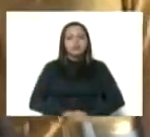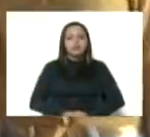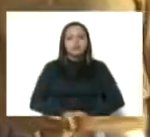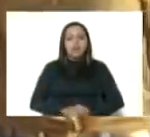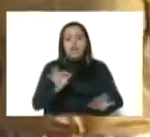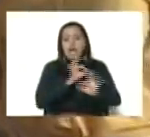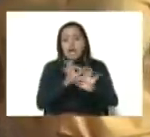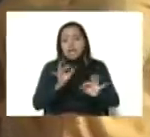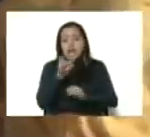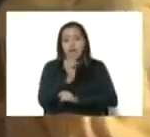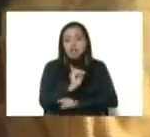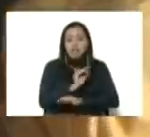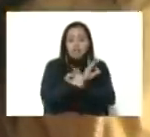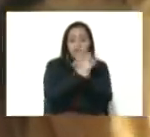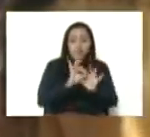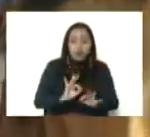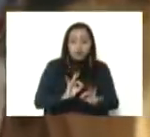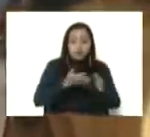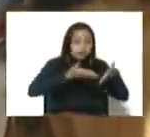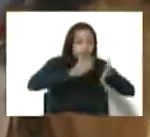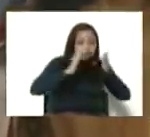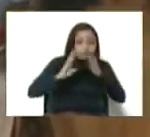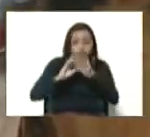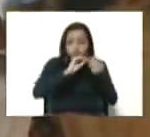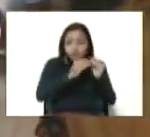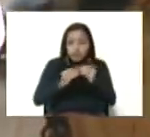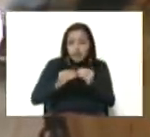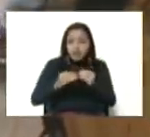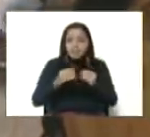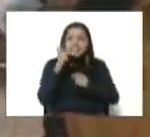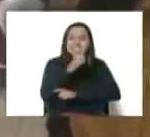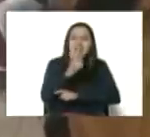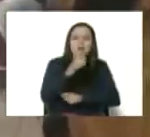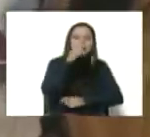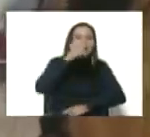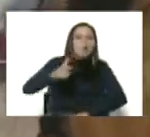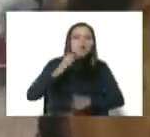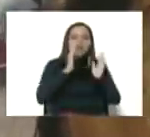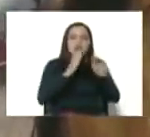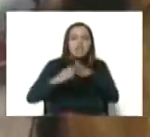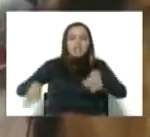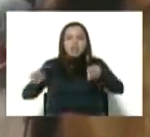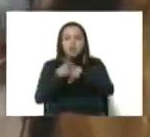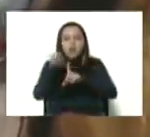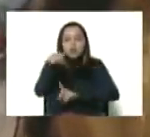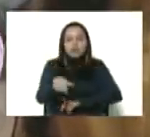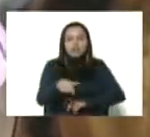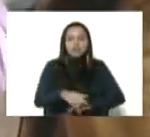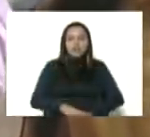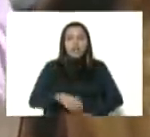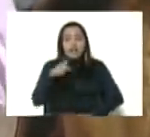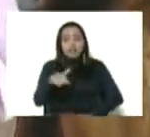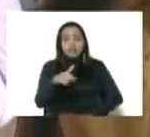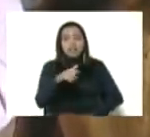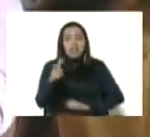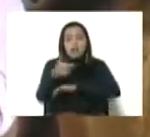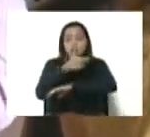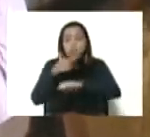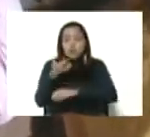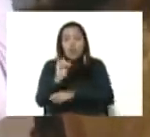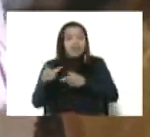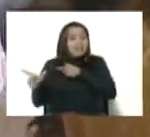nada vale una infraestructura si no existe un pueblo organizado como el que hemos observado acá. Acá, presidente, el autogobierno ya está,